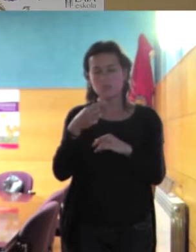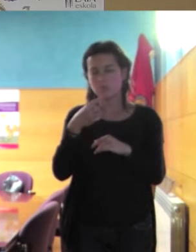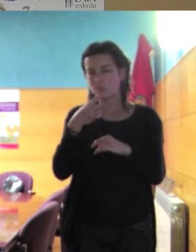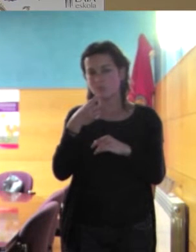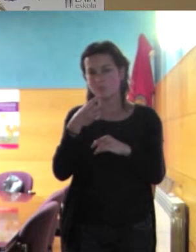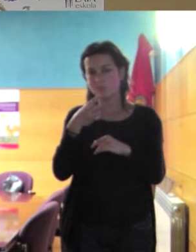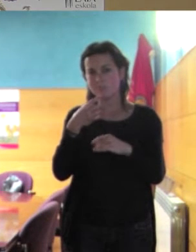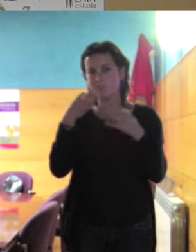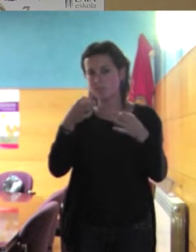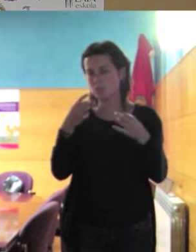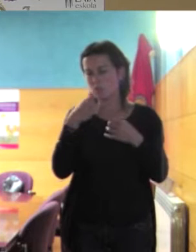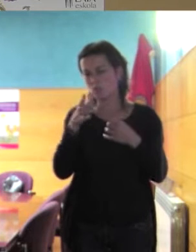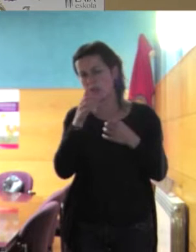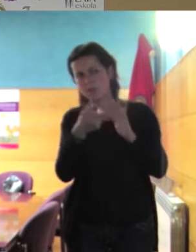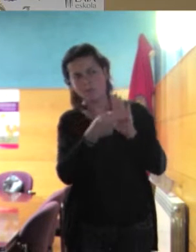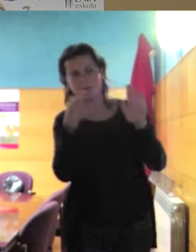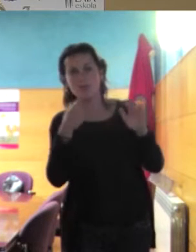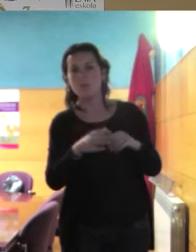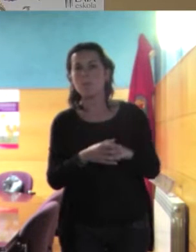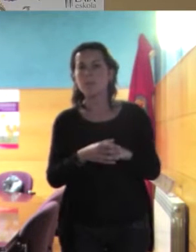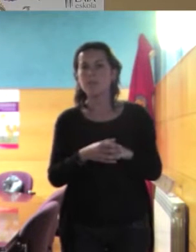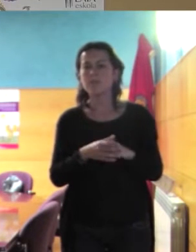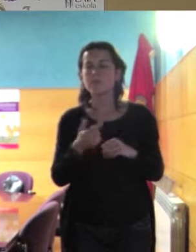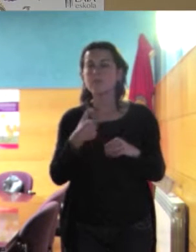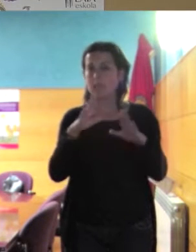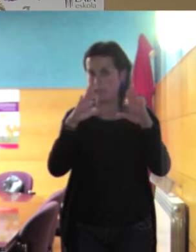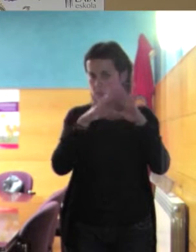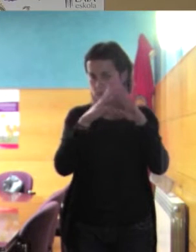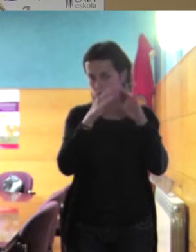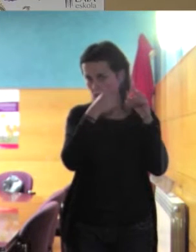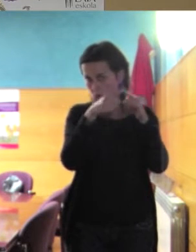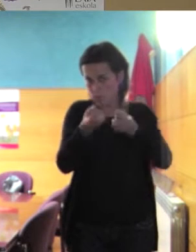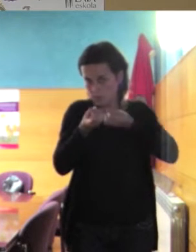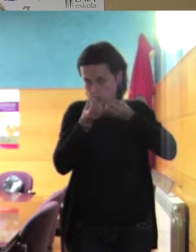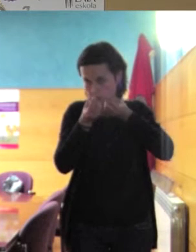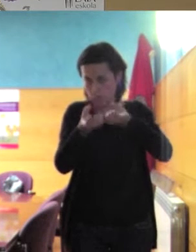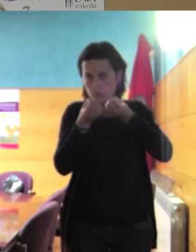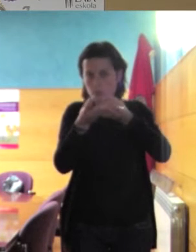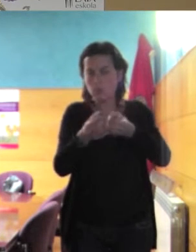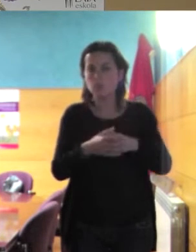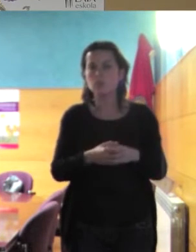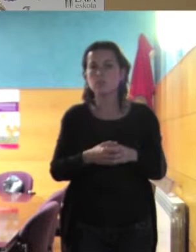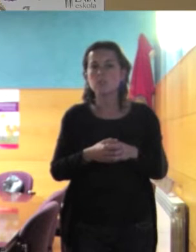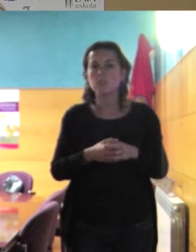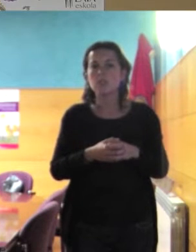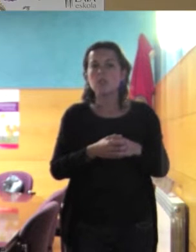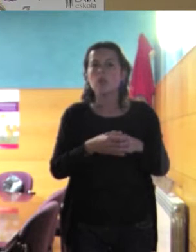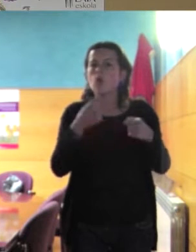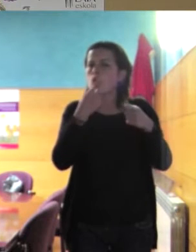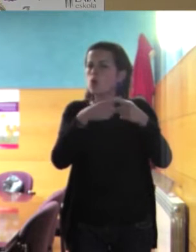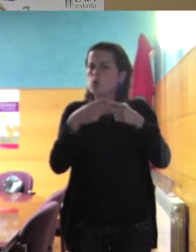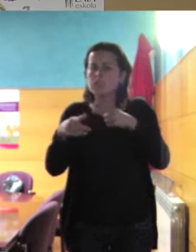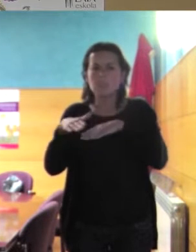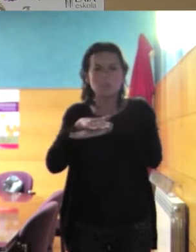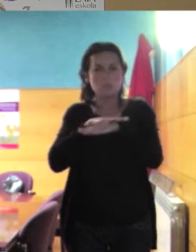esto lo voy a quitar. Y del feminismo quiero traer algo. También cosas que son, yo creo, muy básicas, pero que nos